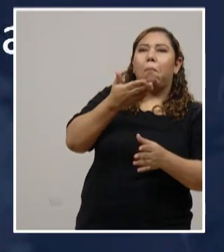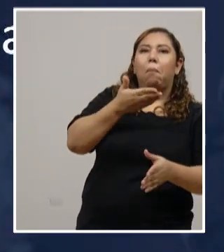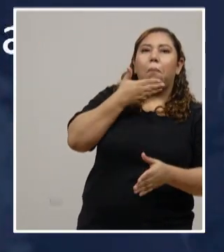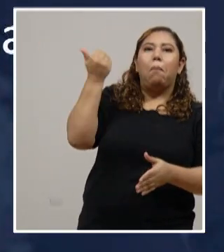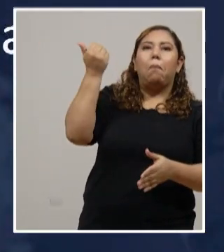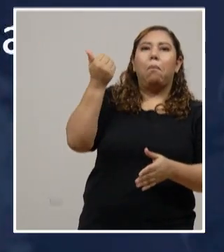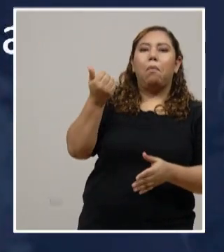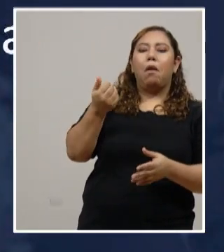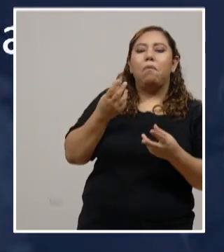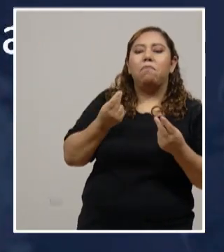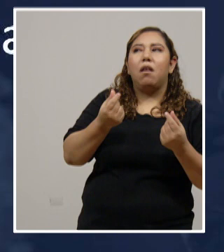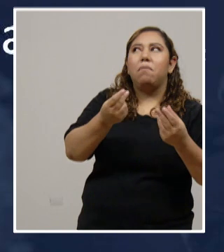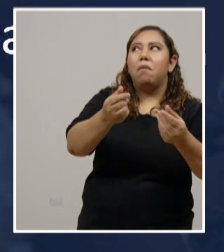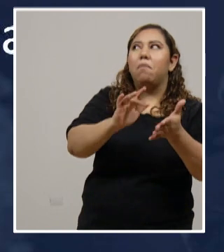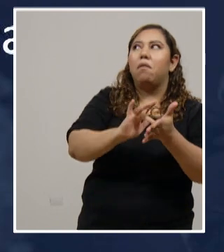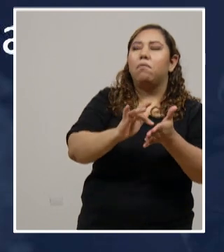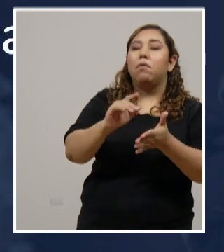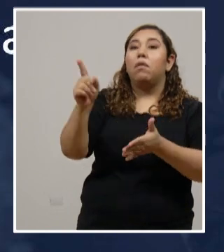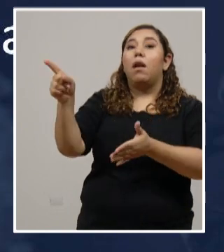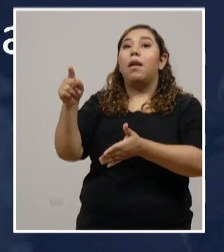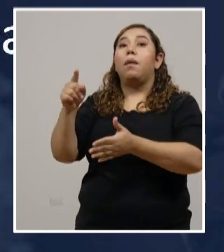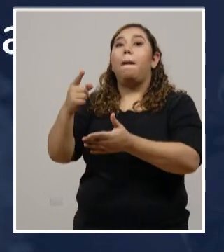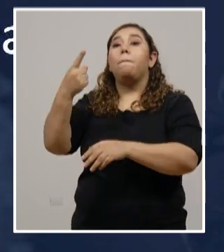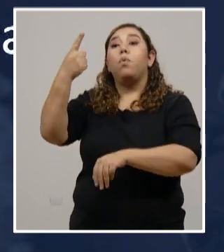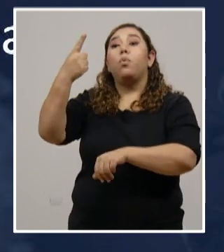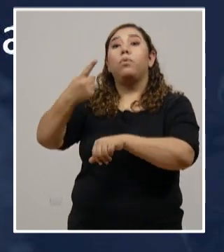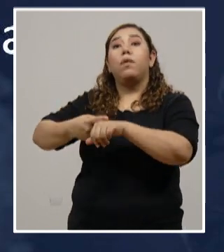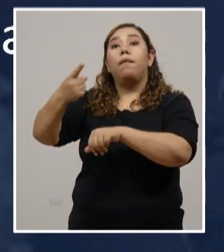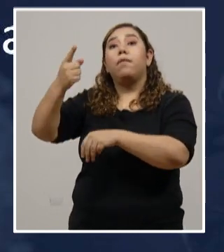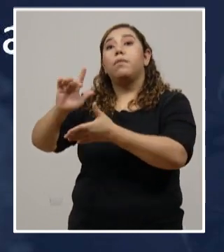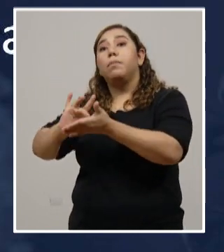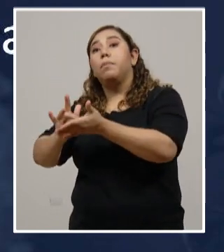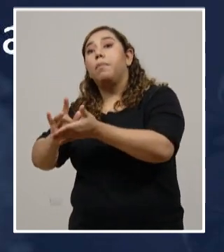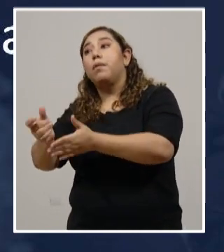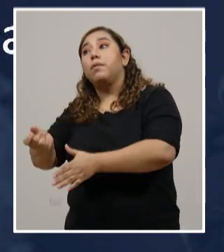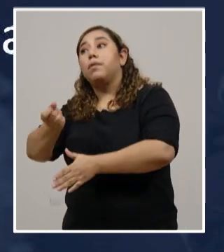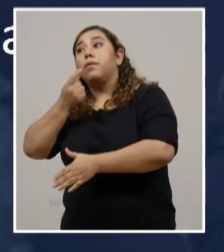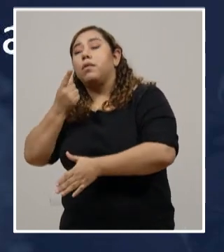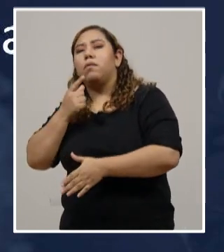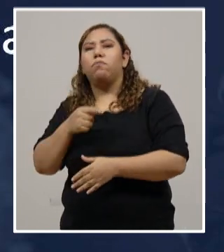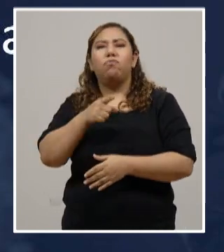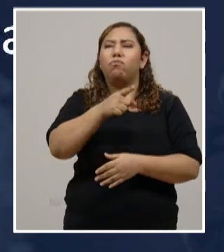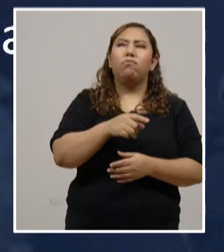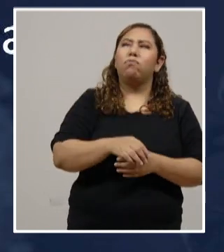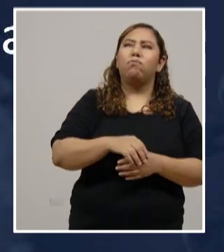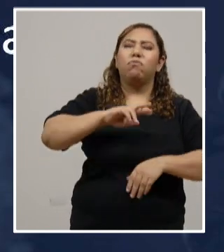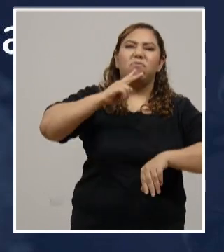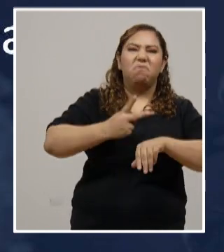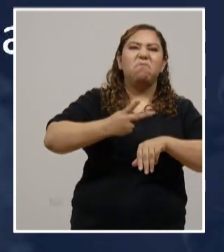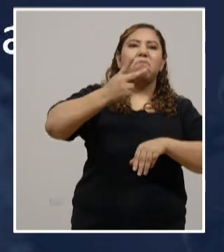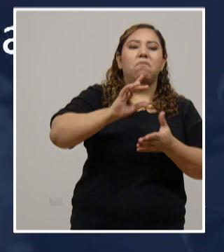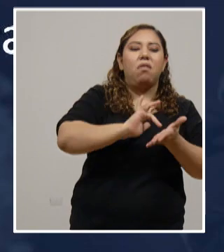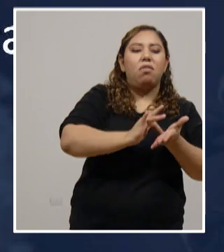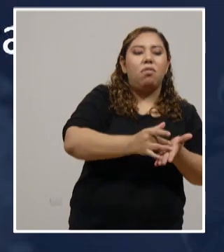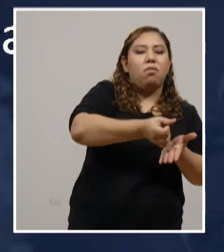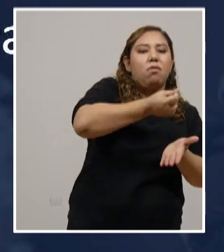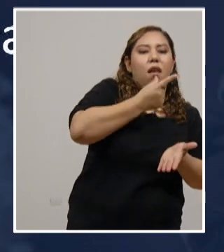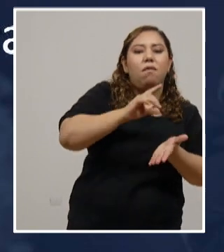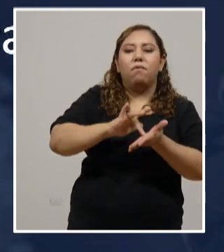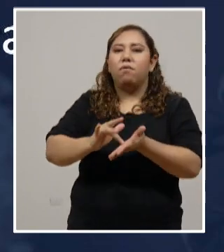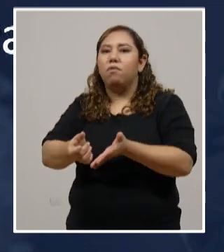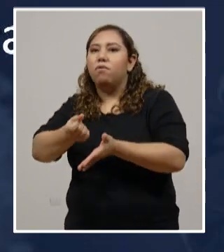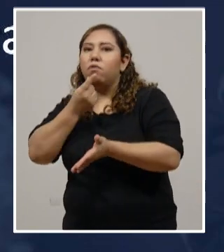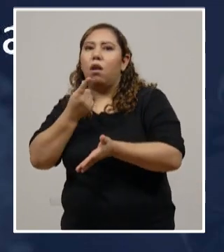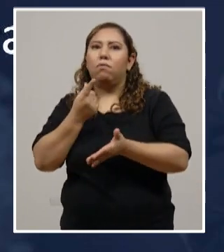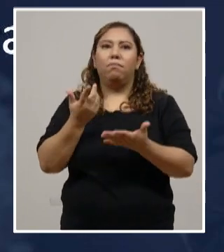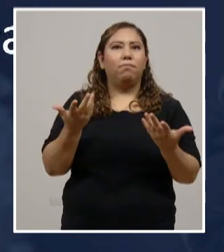curar más pronto, tenga cuidado, porque se puede intoxicar, puede agravar otras enfermedades que usted tenga o un medicamento